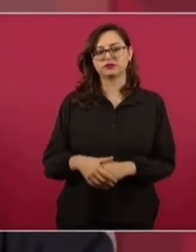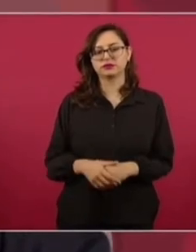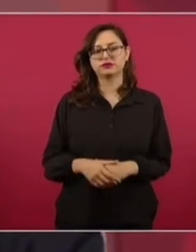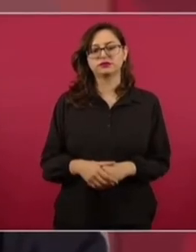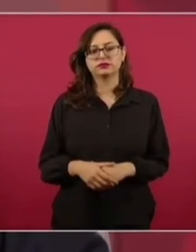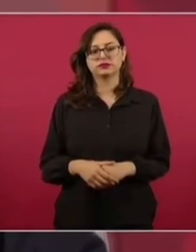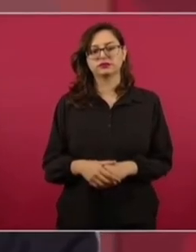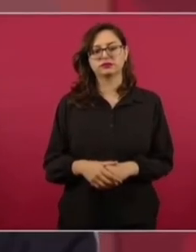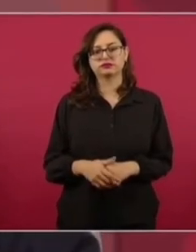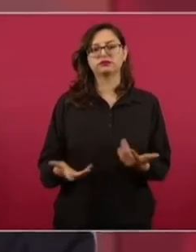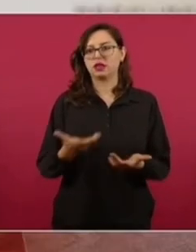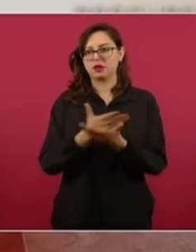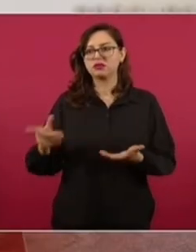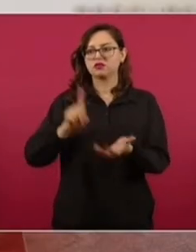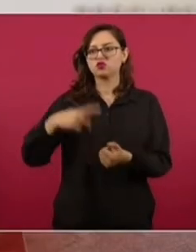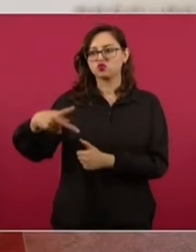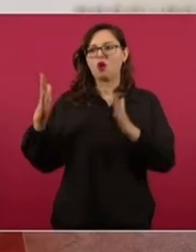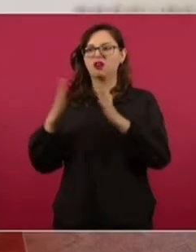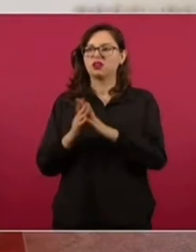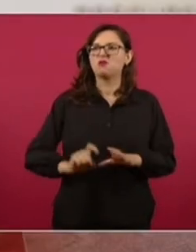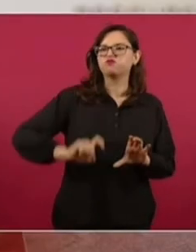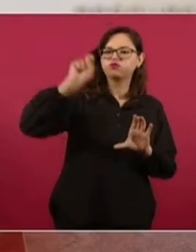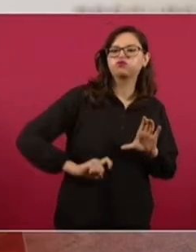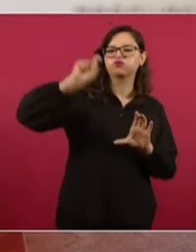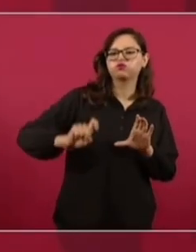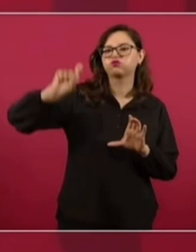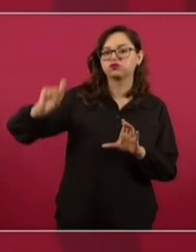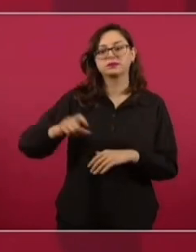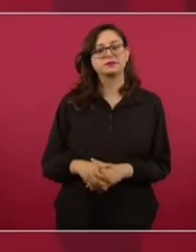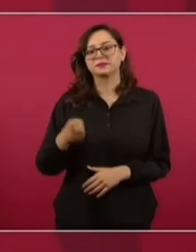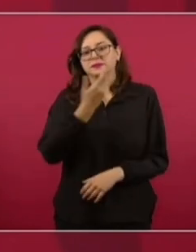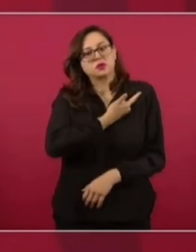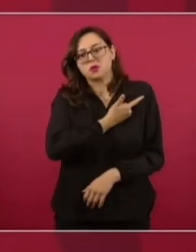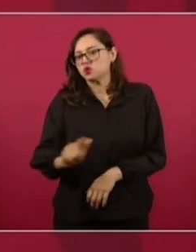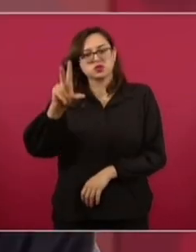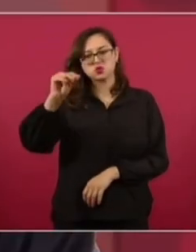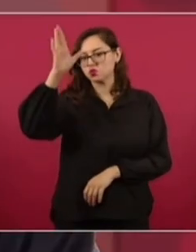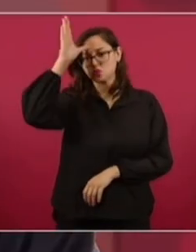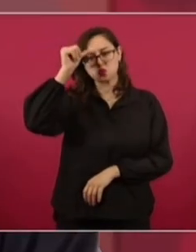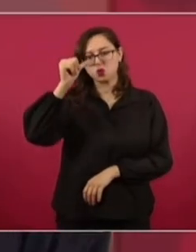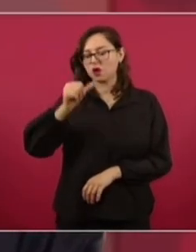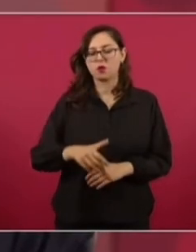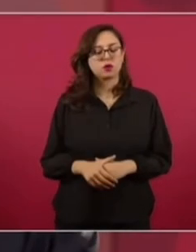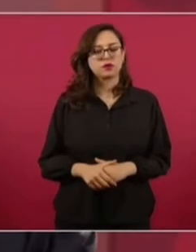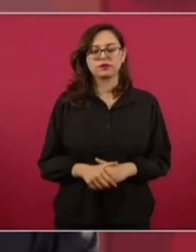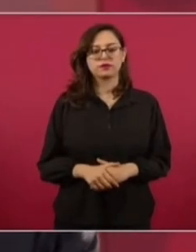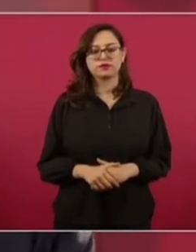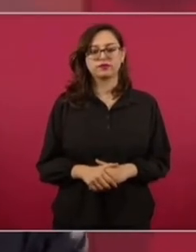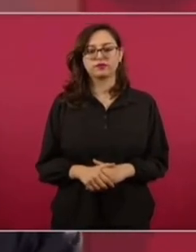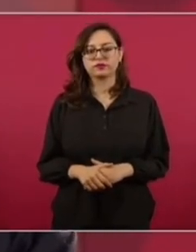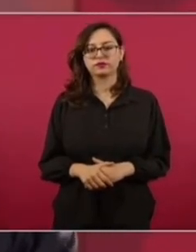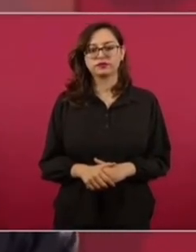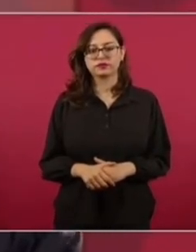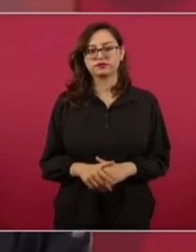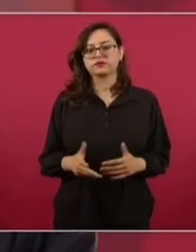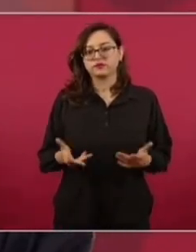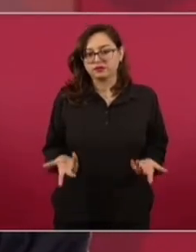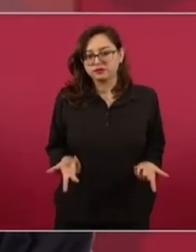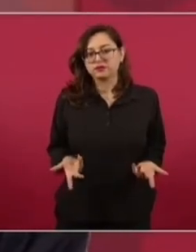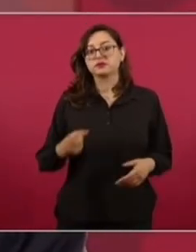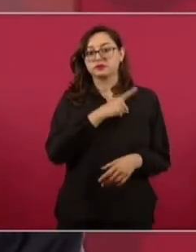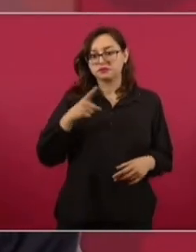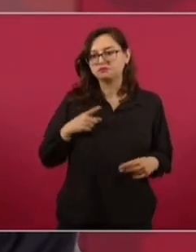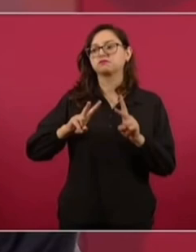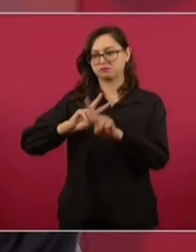además con pintas racistas. No estoy de acuerdo con eso. Se debió haber hecho el acto judicial